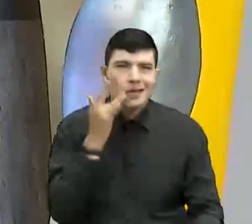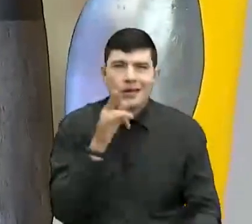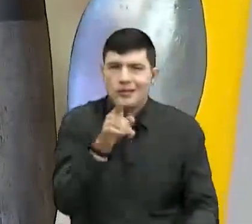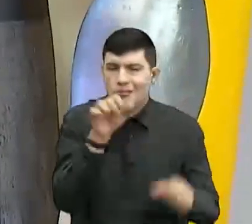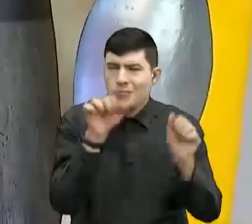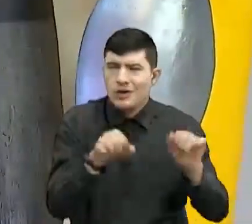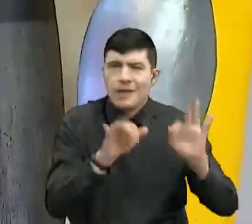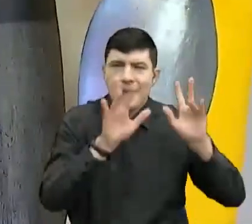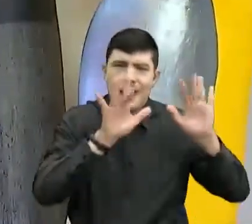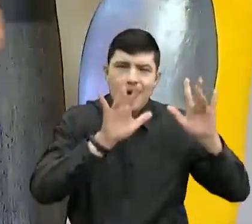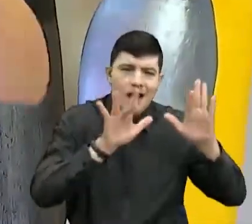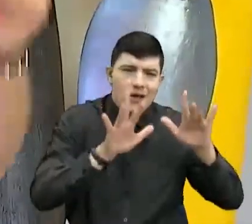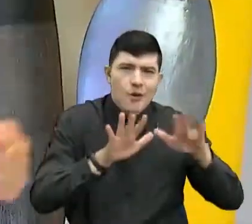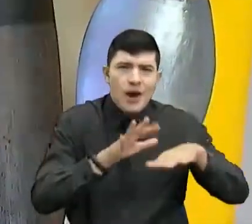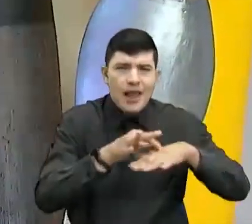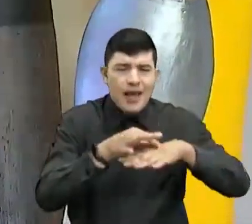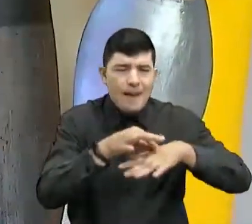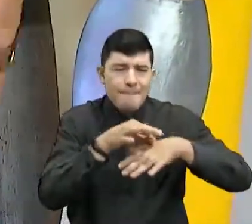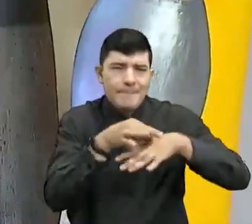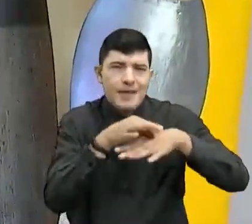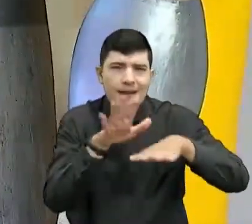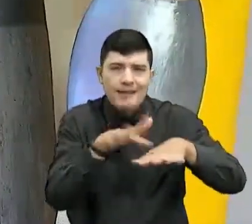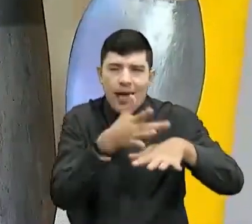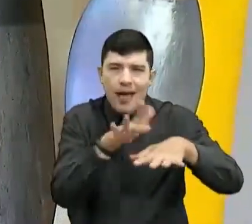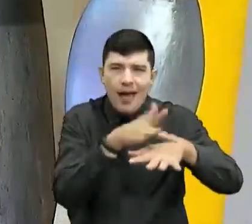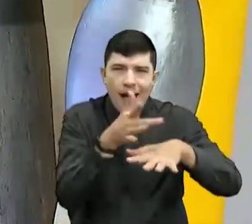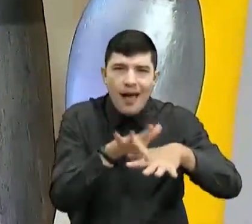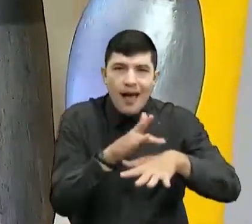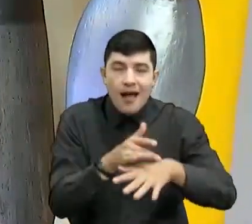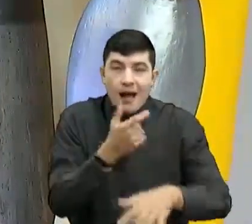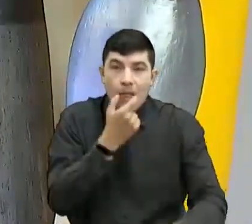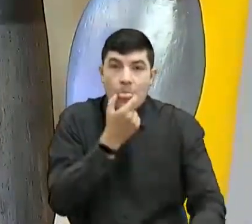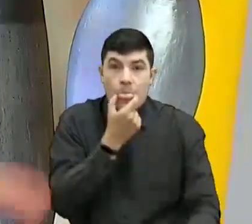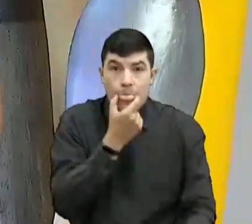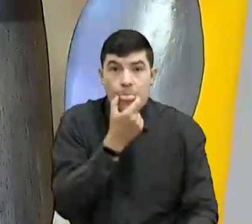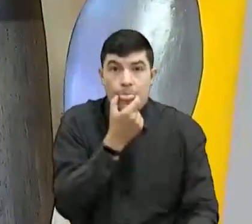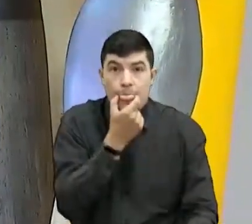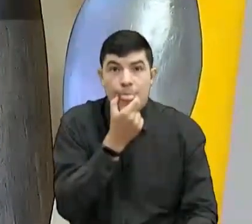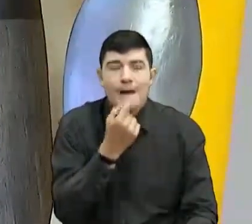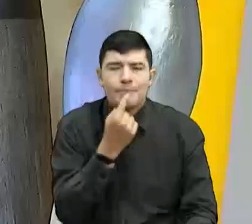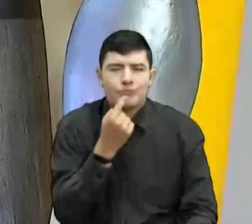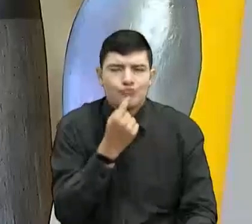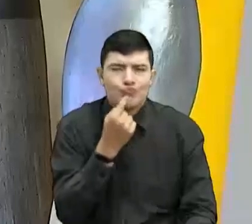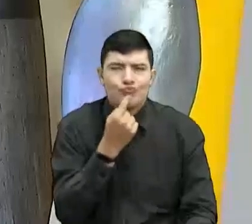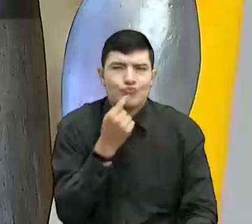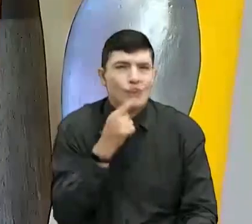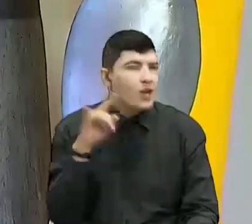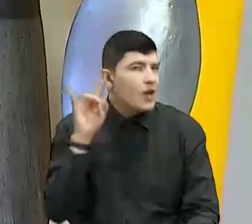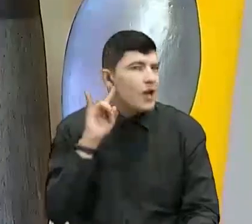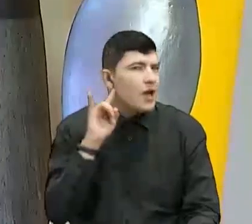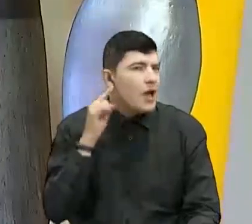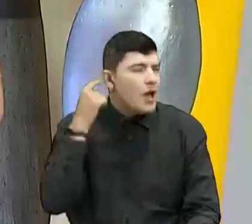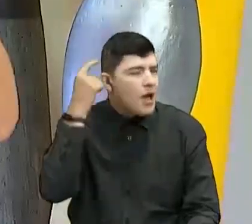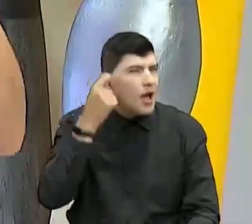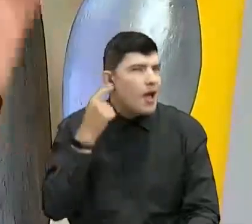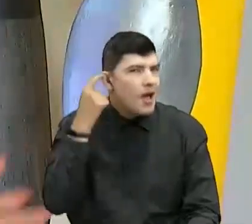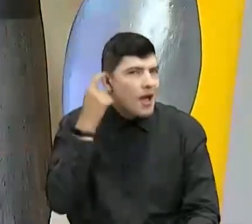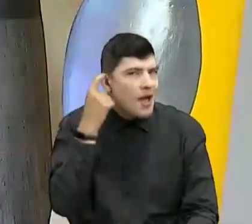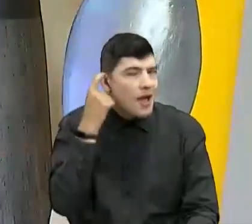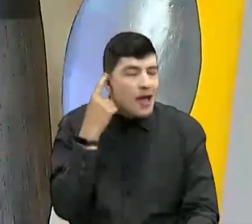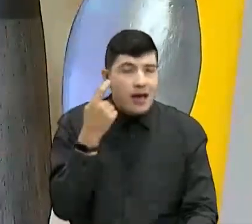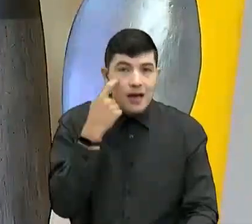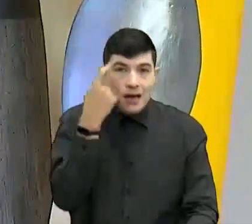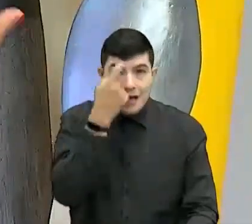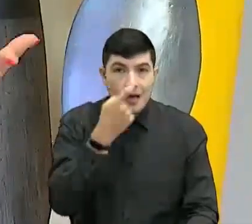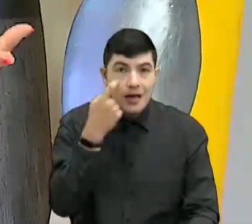manitos, bueno, la piel para el tacto, la lengua para el gusto, el oído para la audición, los ojitos para